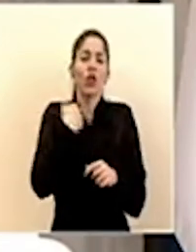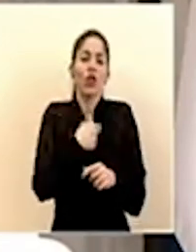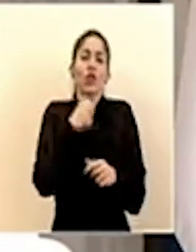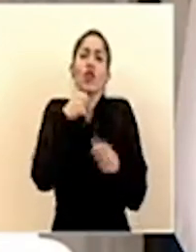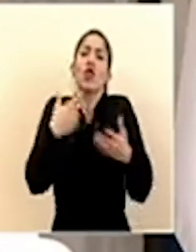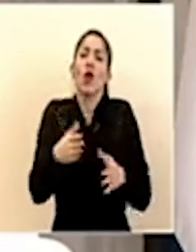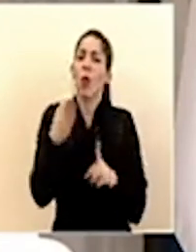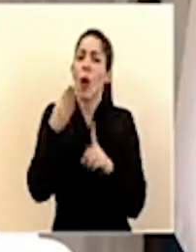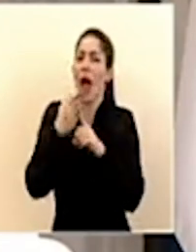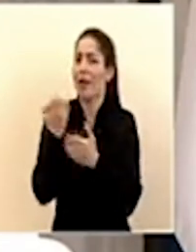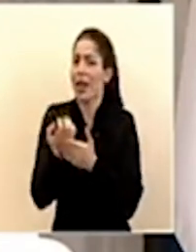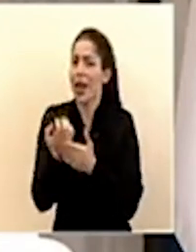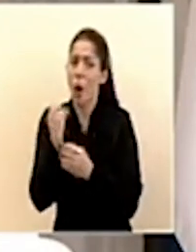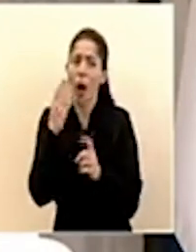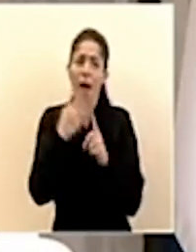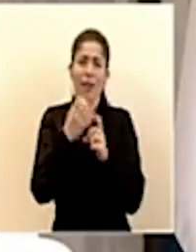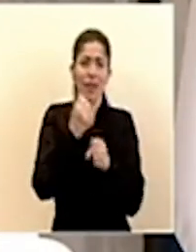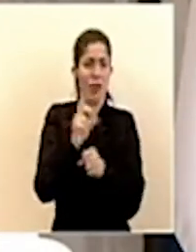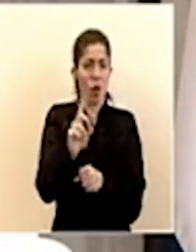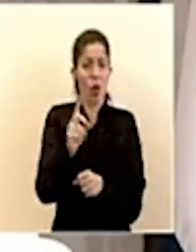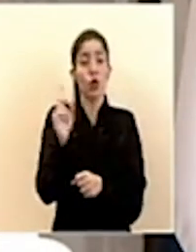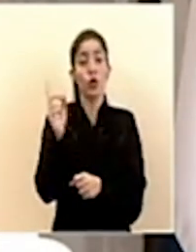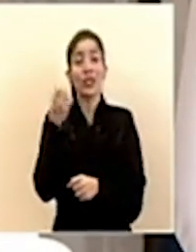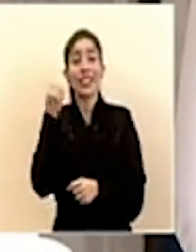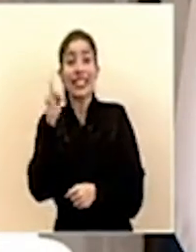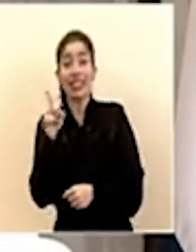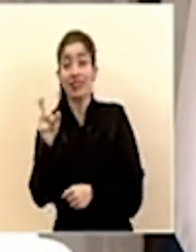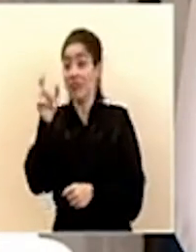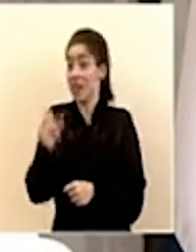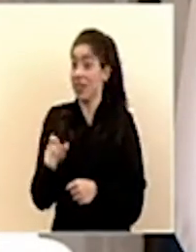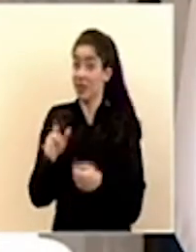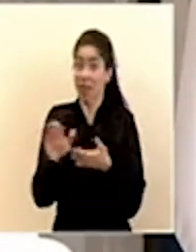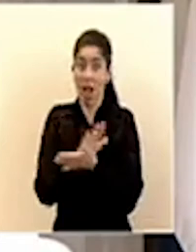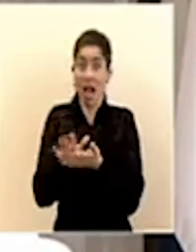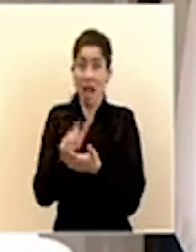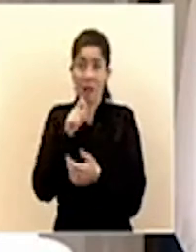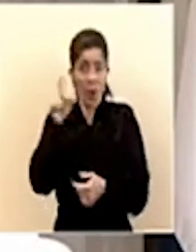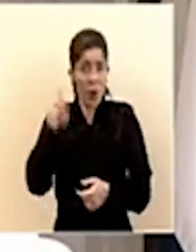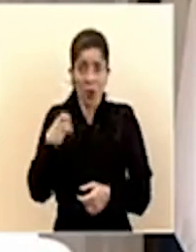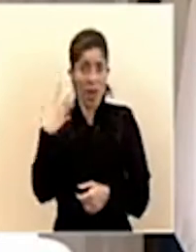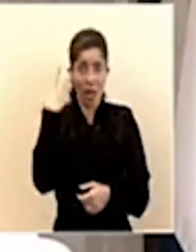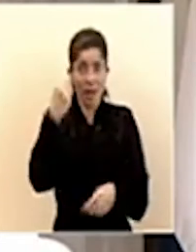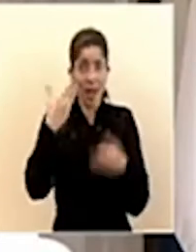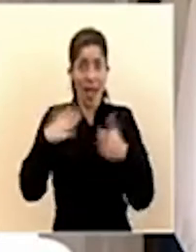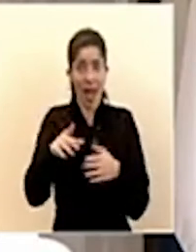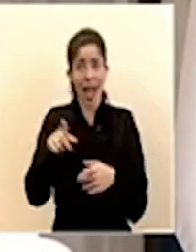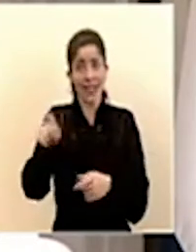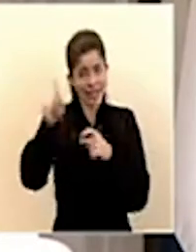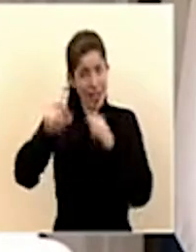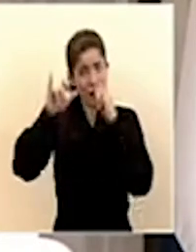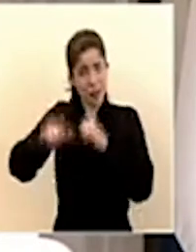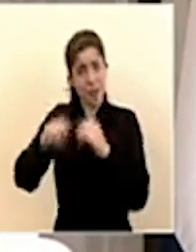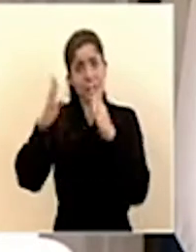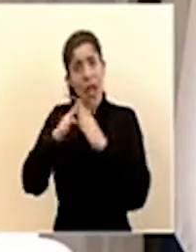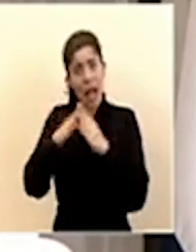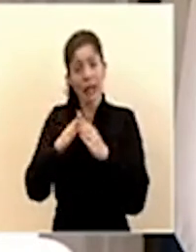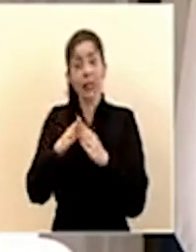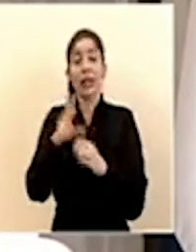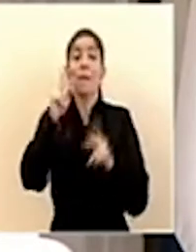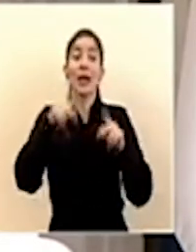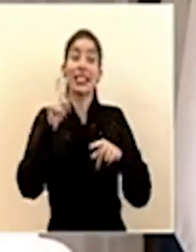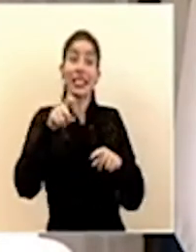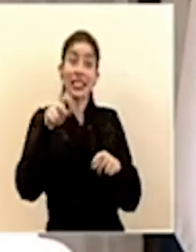la actividad económica ni laboral es que aquellas personas que no tengan que estar en la calle estén en sus casas y los que tengan que